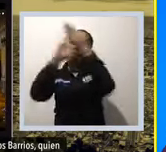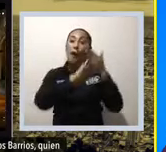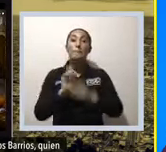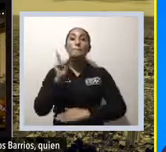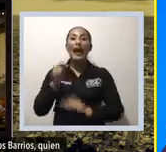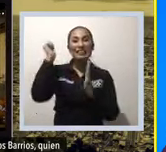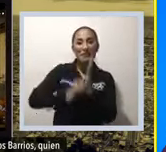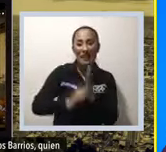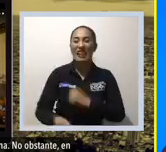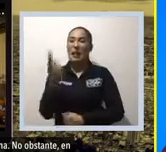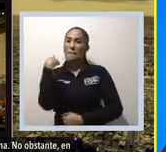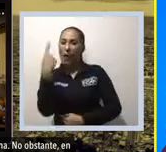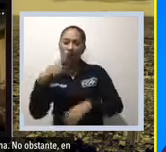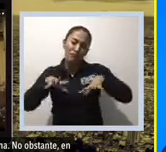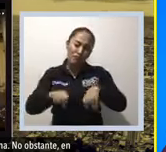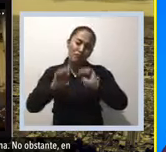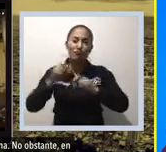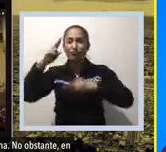hecho un tapio de ladrillo.